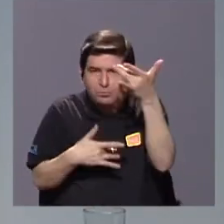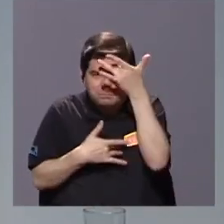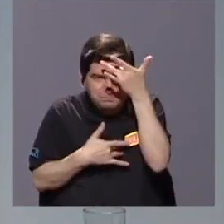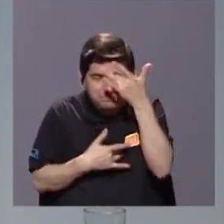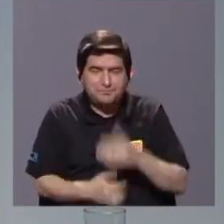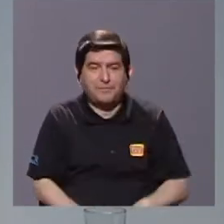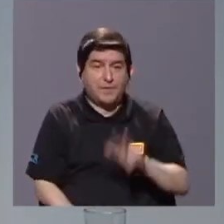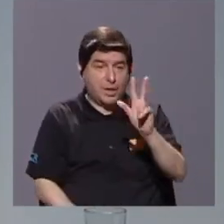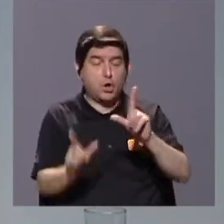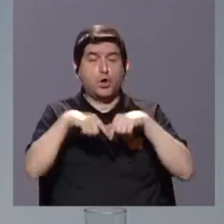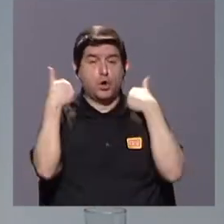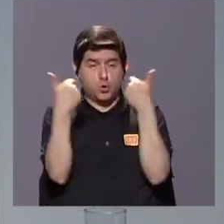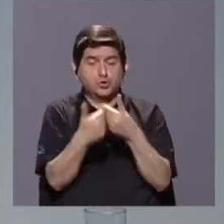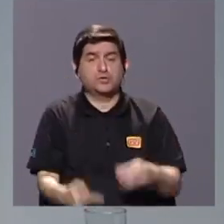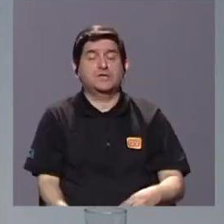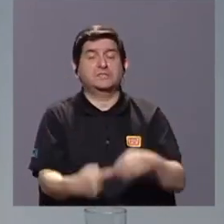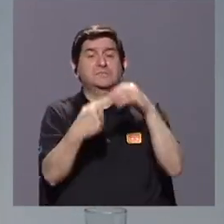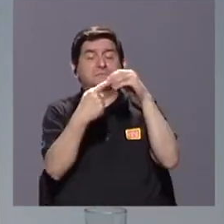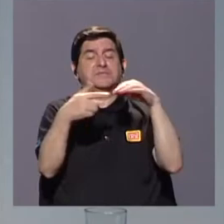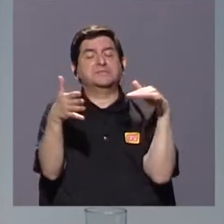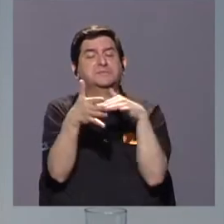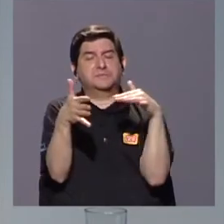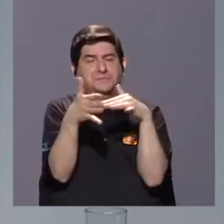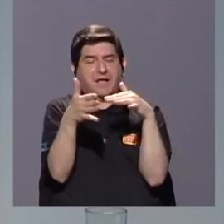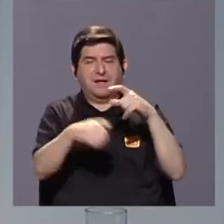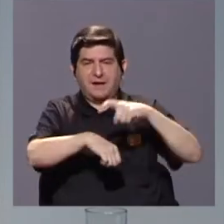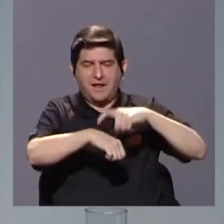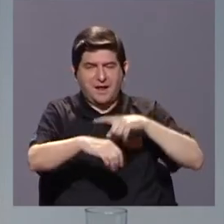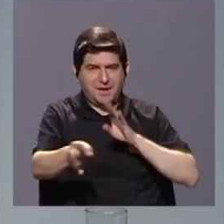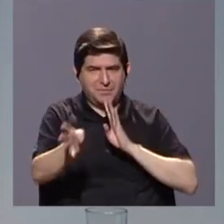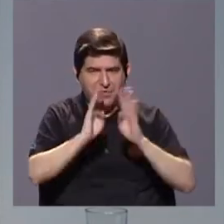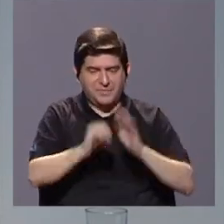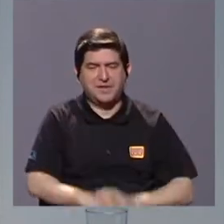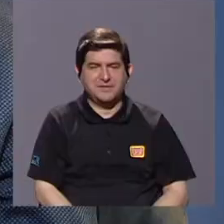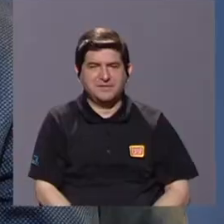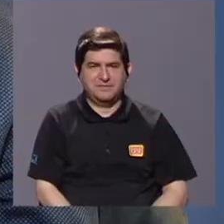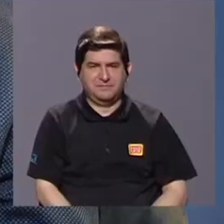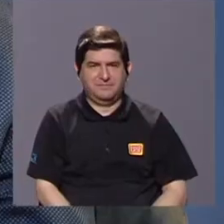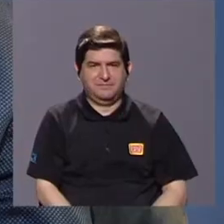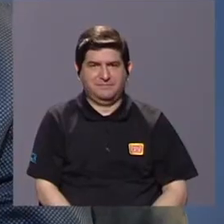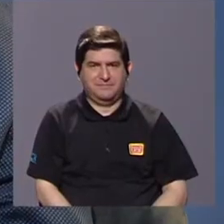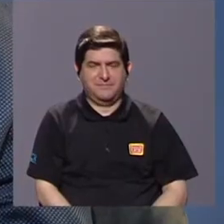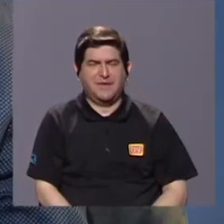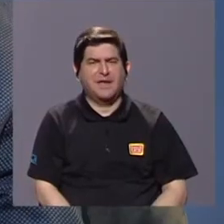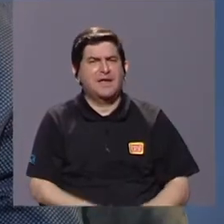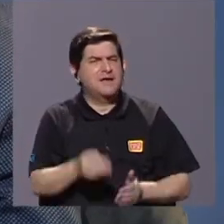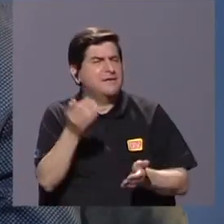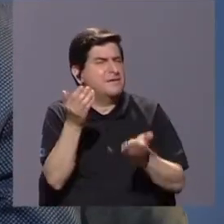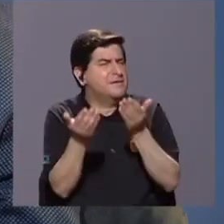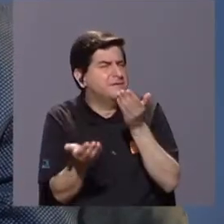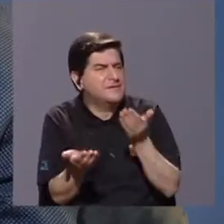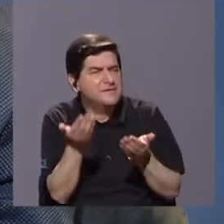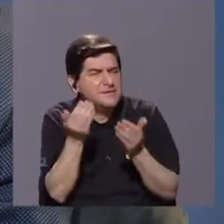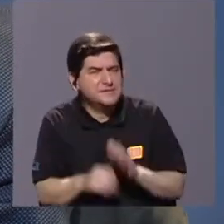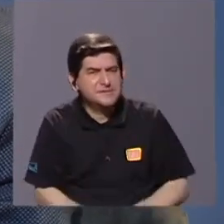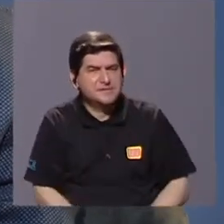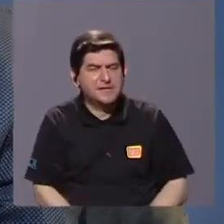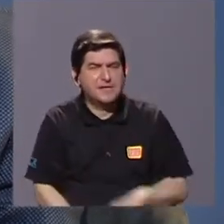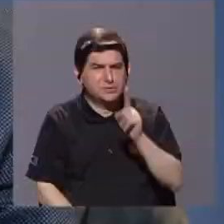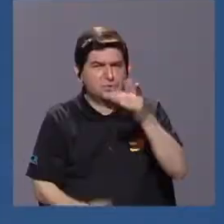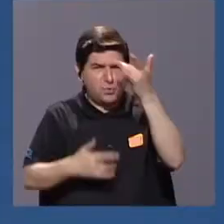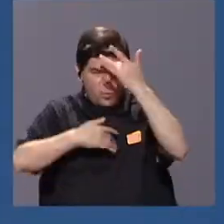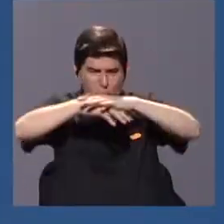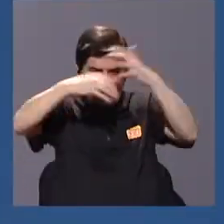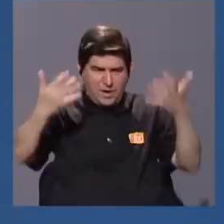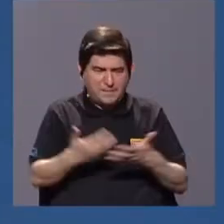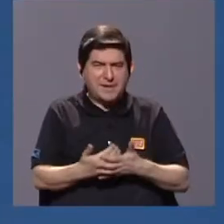eso estos tres grupos son los principalmente estudiados a la hora de hablar de agentes infecciosos. Andrea, ¿es posible predecir una pandemia?